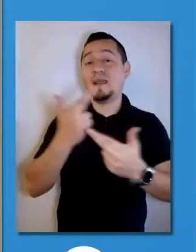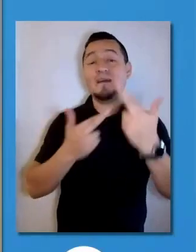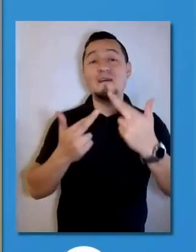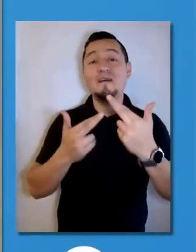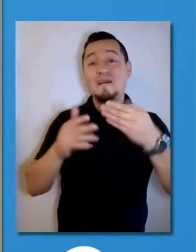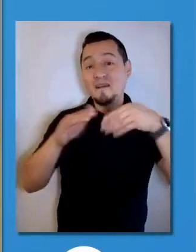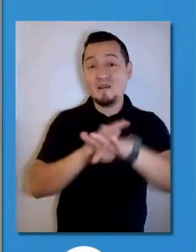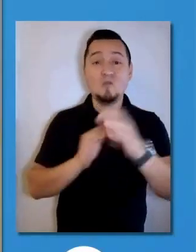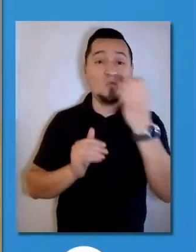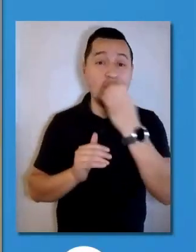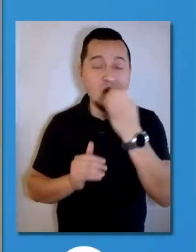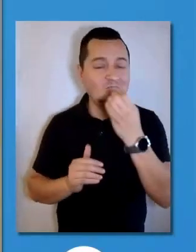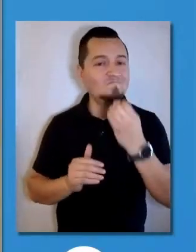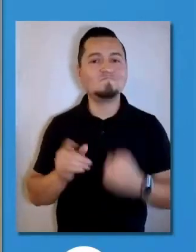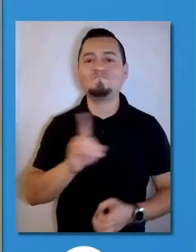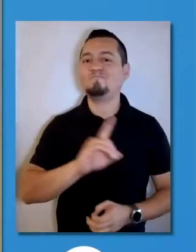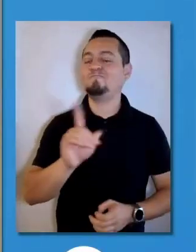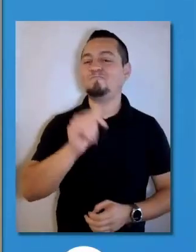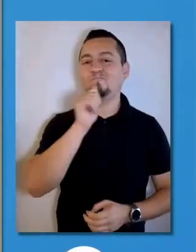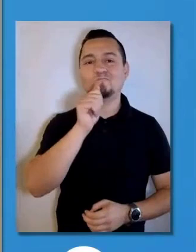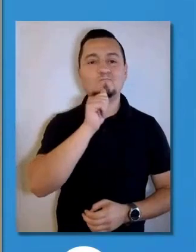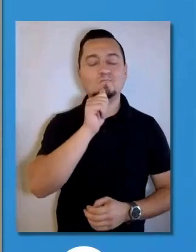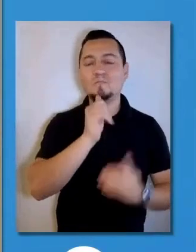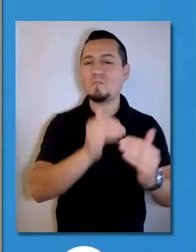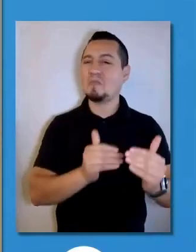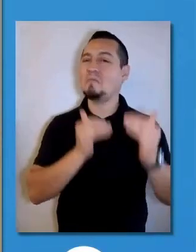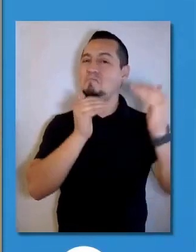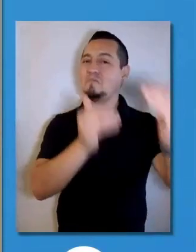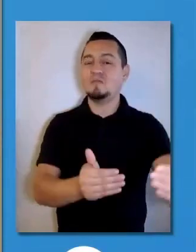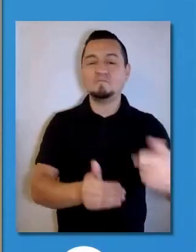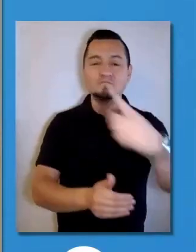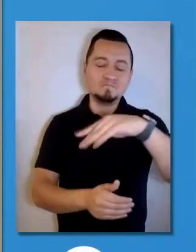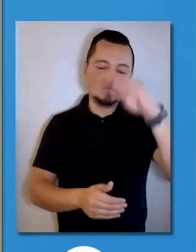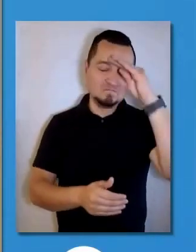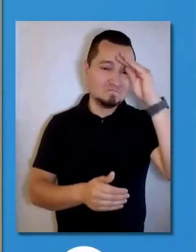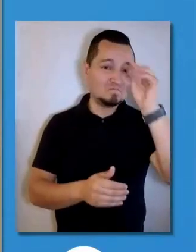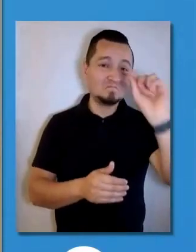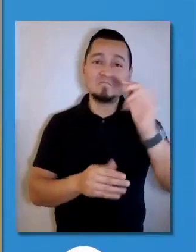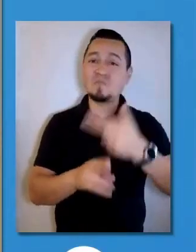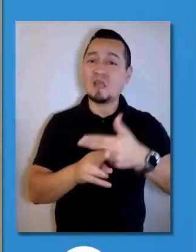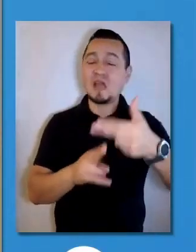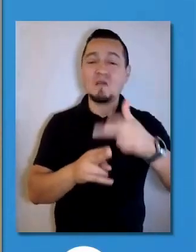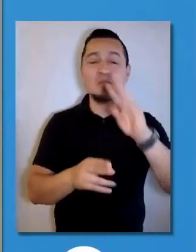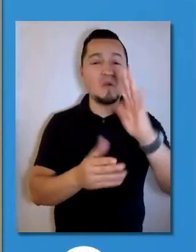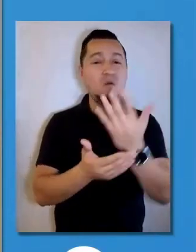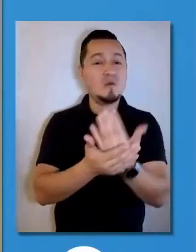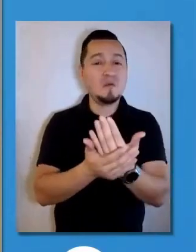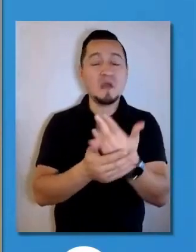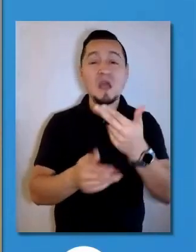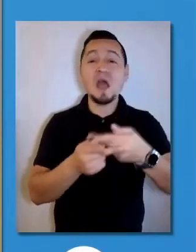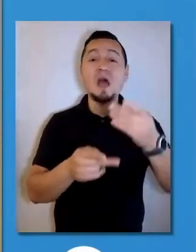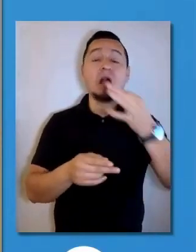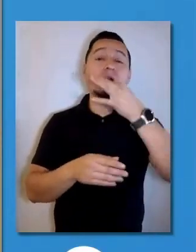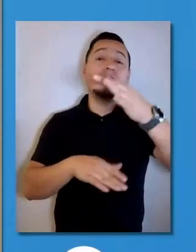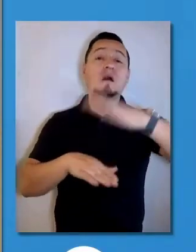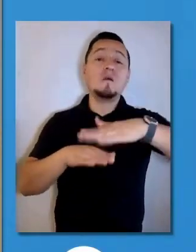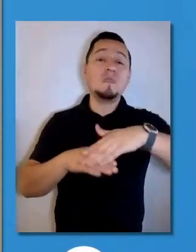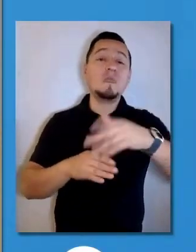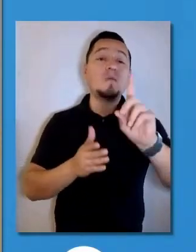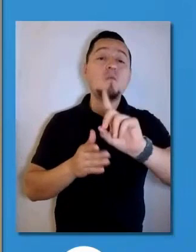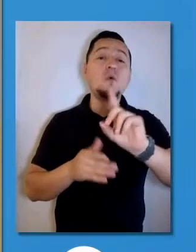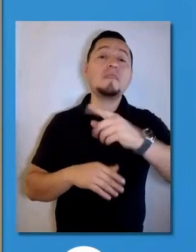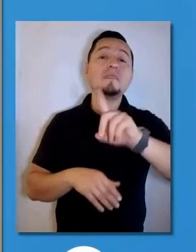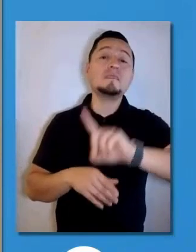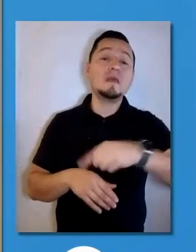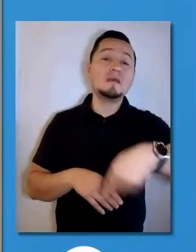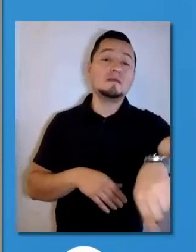a clases presenciales. Por lo tanto, la Mesa de Educación lo que ha decidido es que nos vamos a preparar y vamos a anunciar en los próximos días